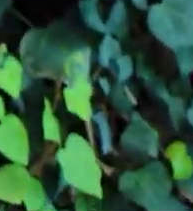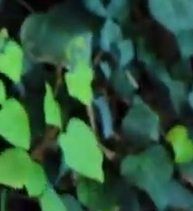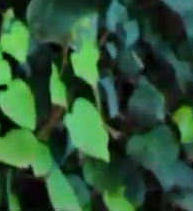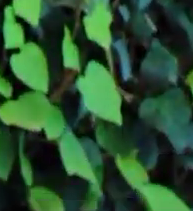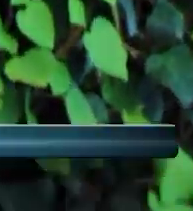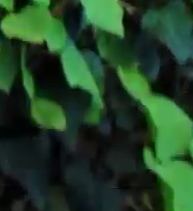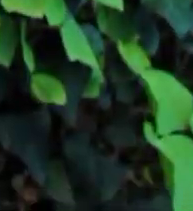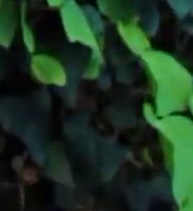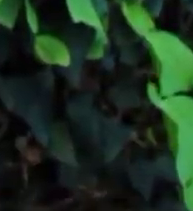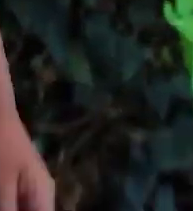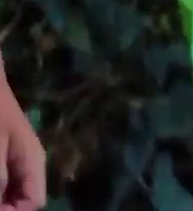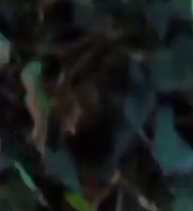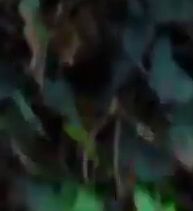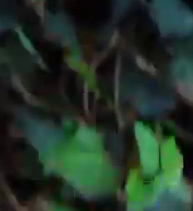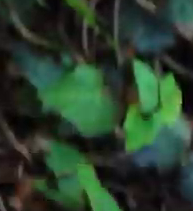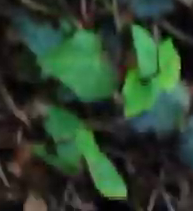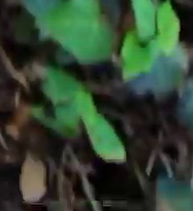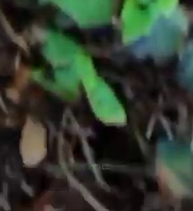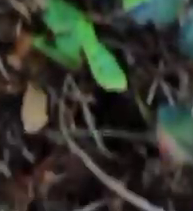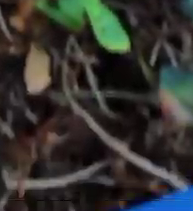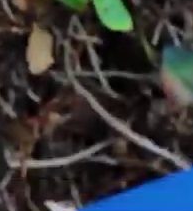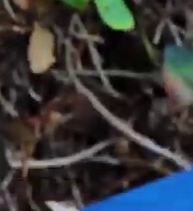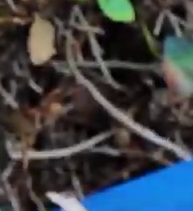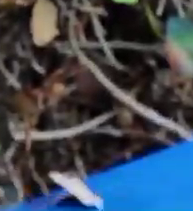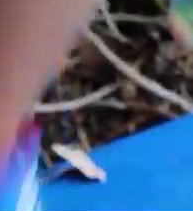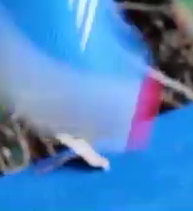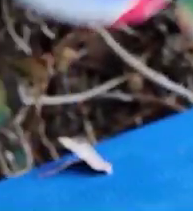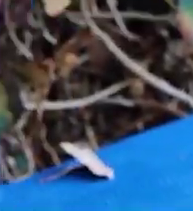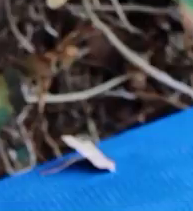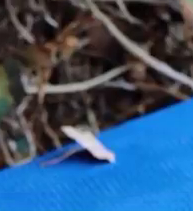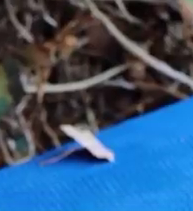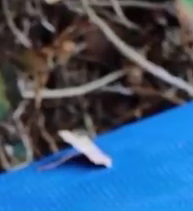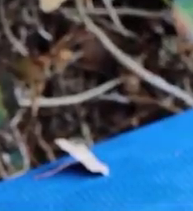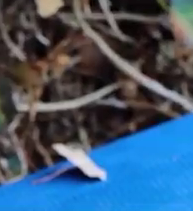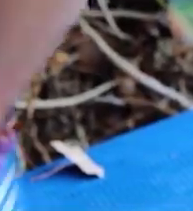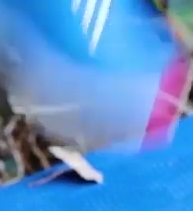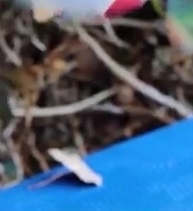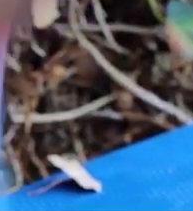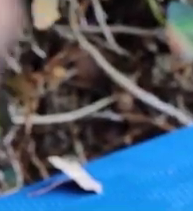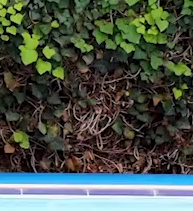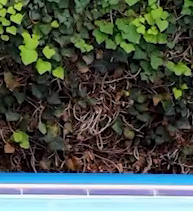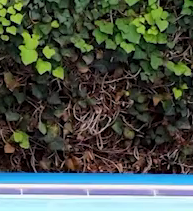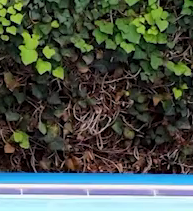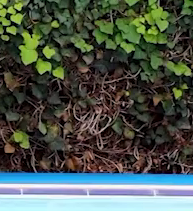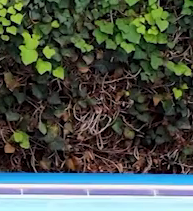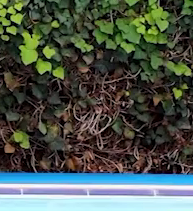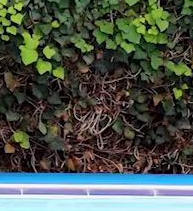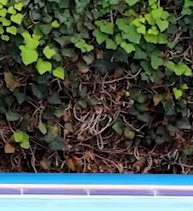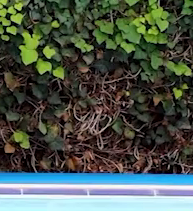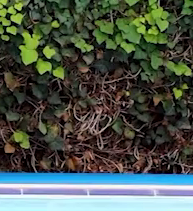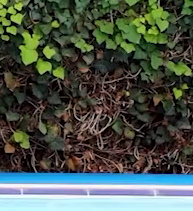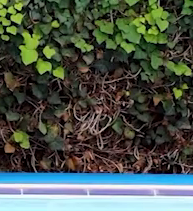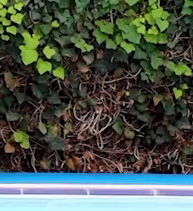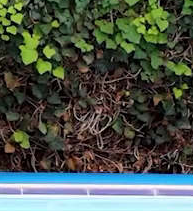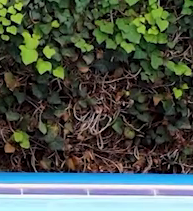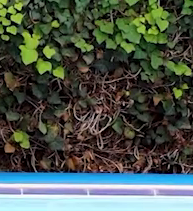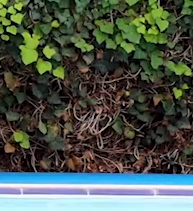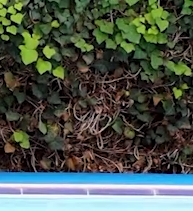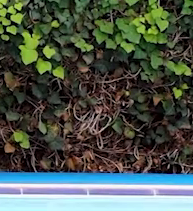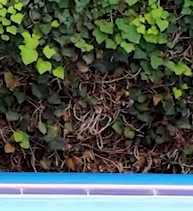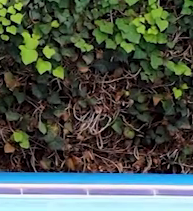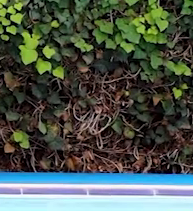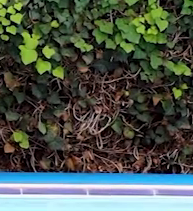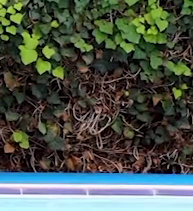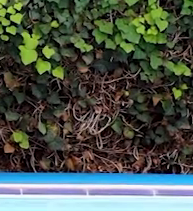relajada. Y empezamos. Derecha, izquierda. Espalda bien derecha.